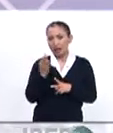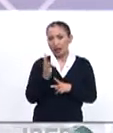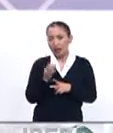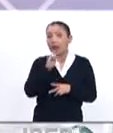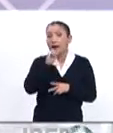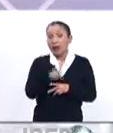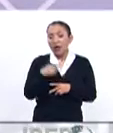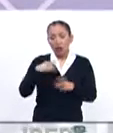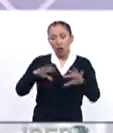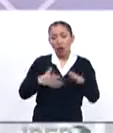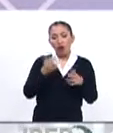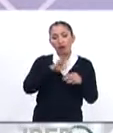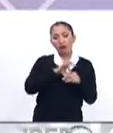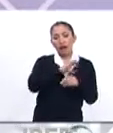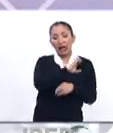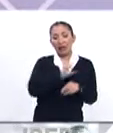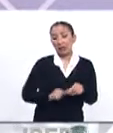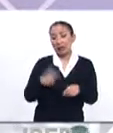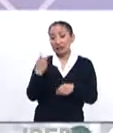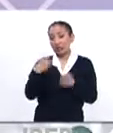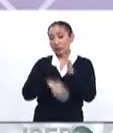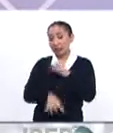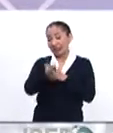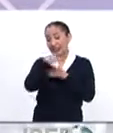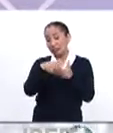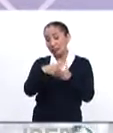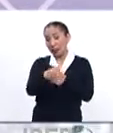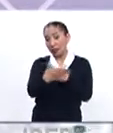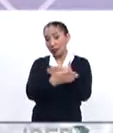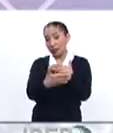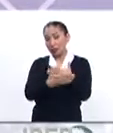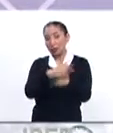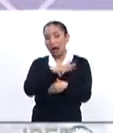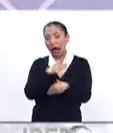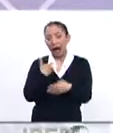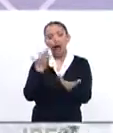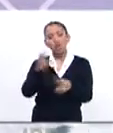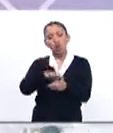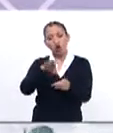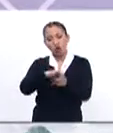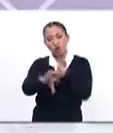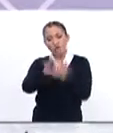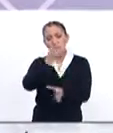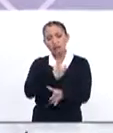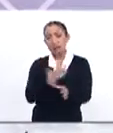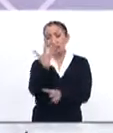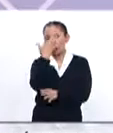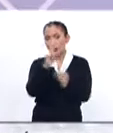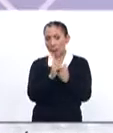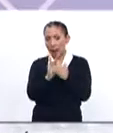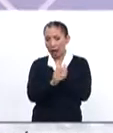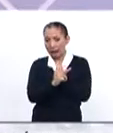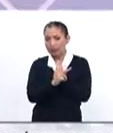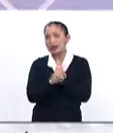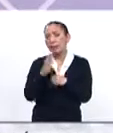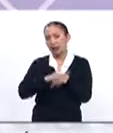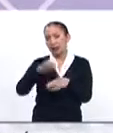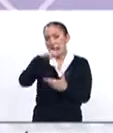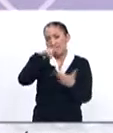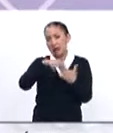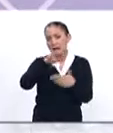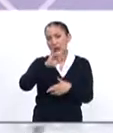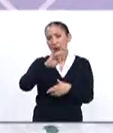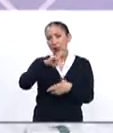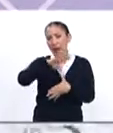febrero. Además de los comicios en El Salvador, este 2019 tenemos procesos electorales en cinco países más de nuestra